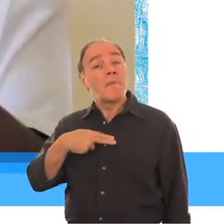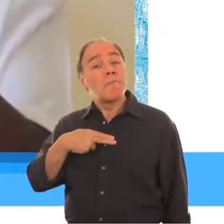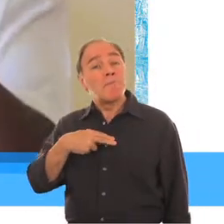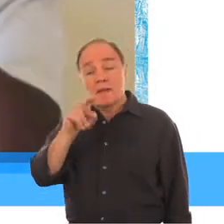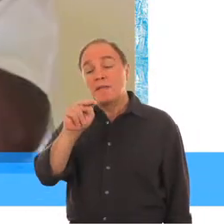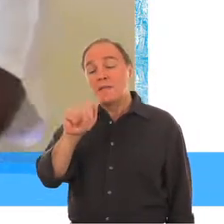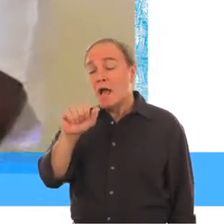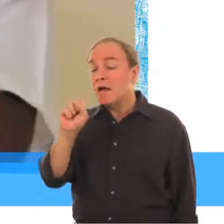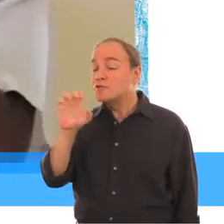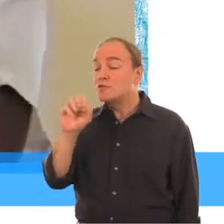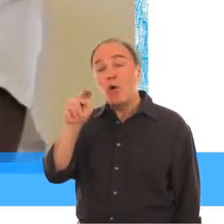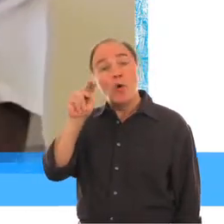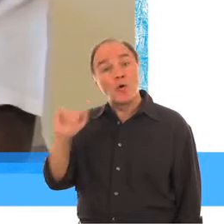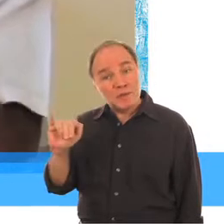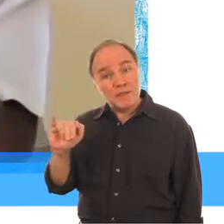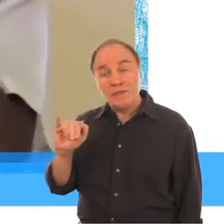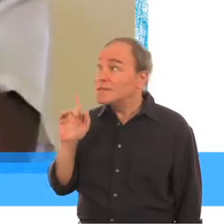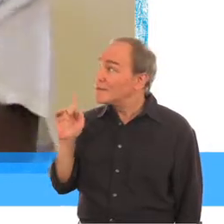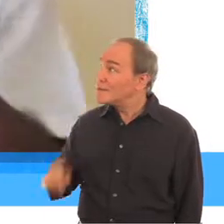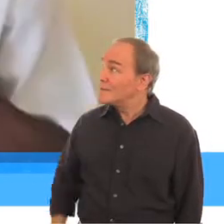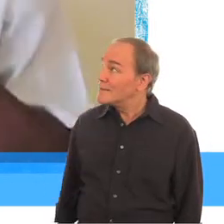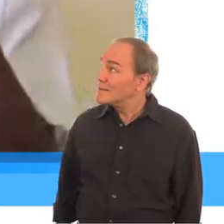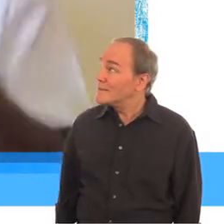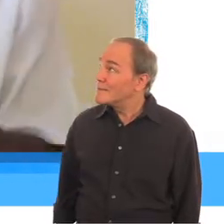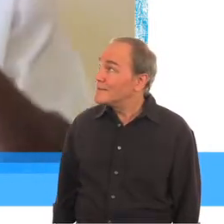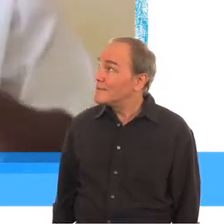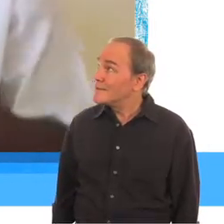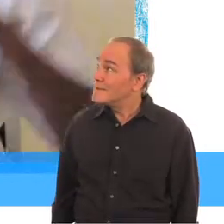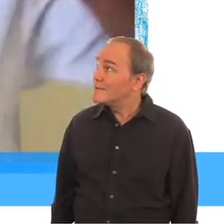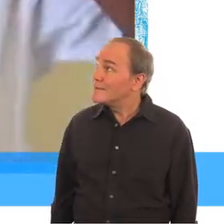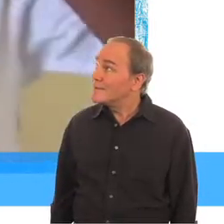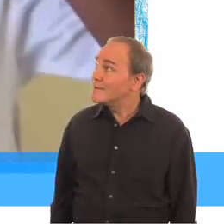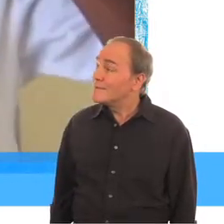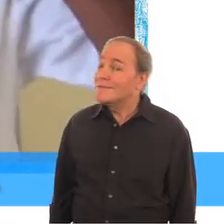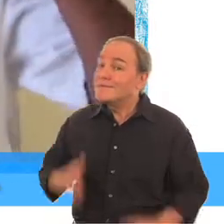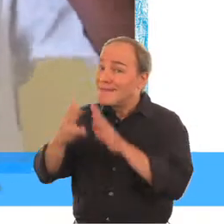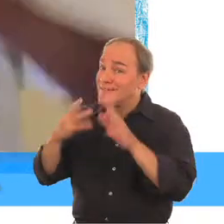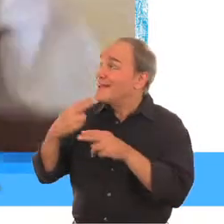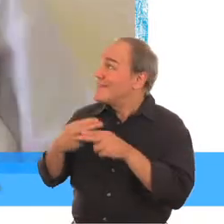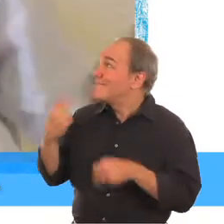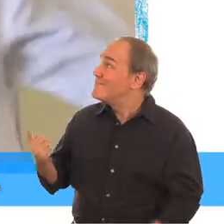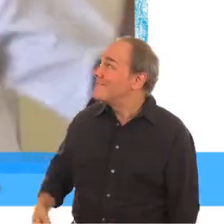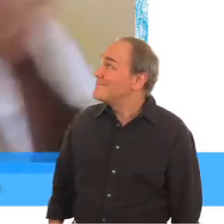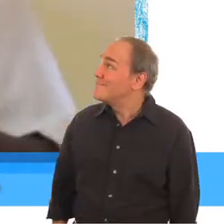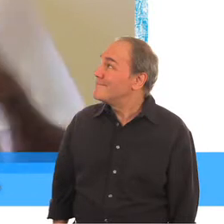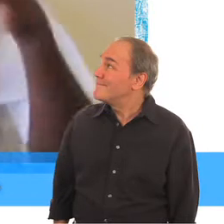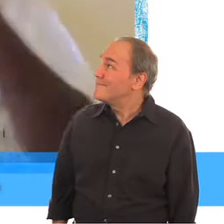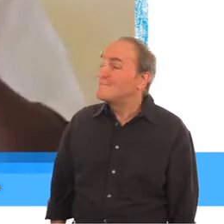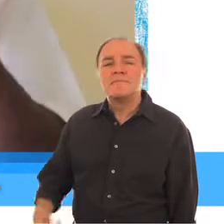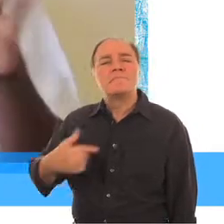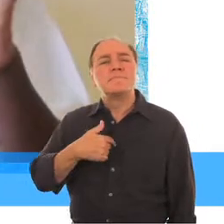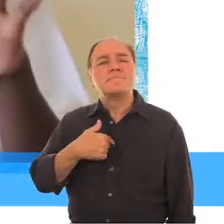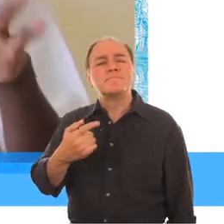Me llamo Nasoni, se escribe N-A-S-O-N-I, y este es mi nombre en la lengua de